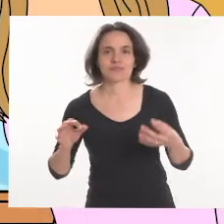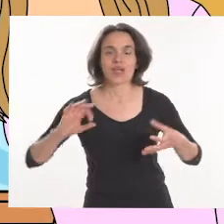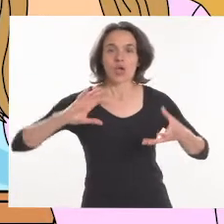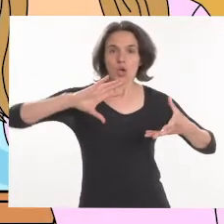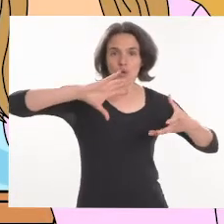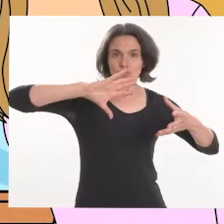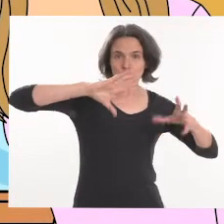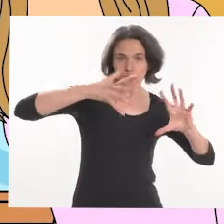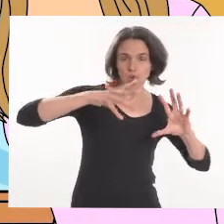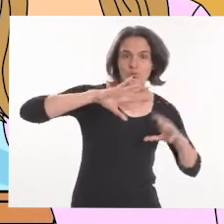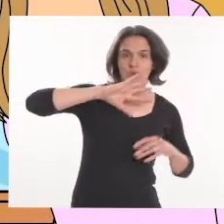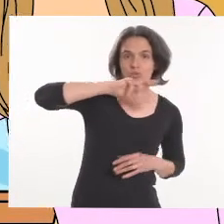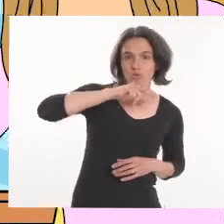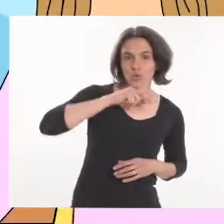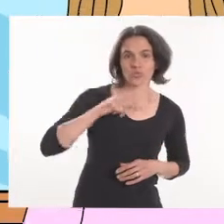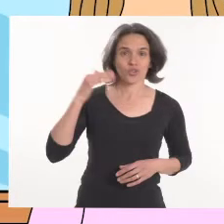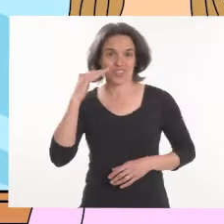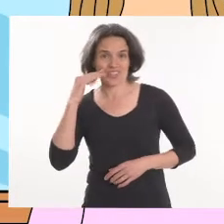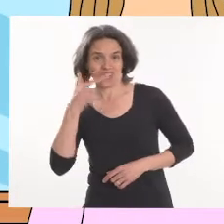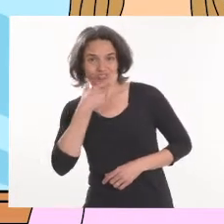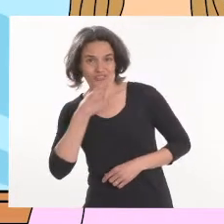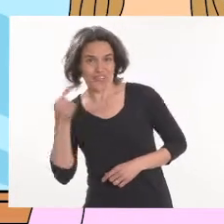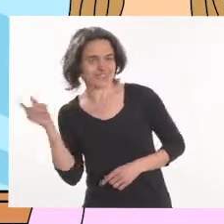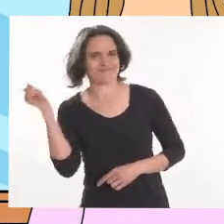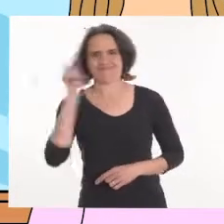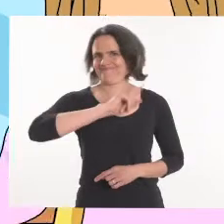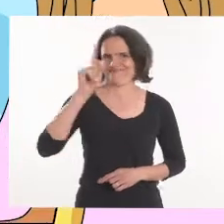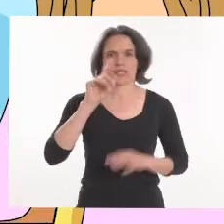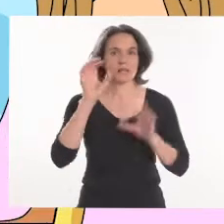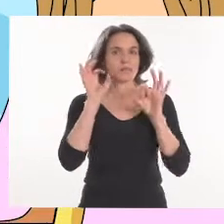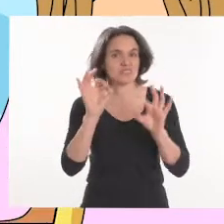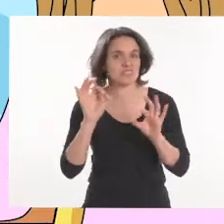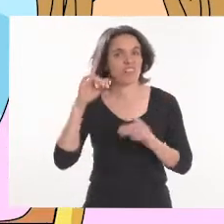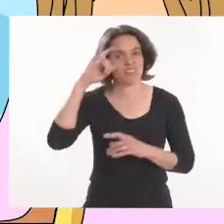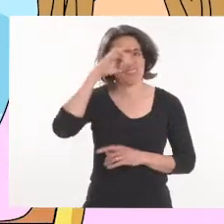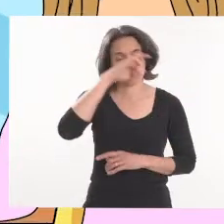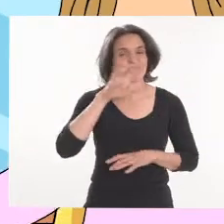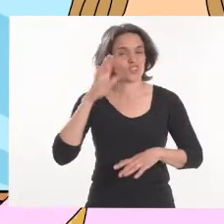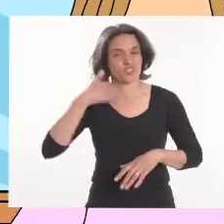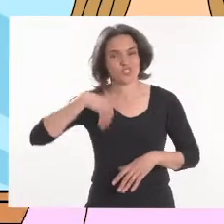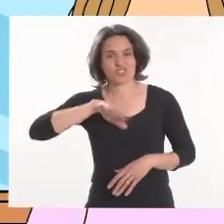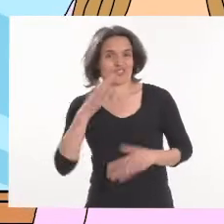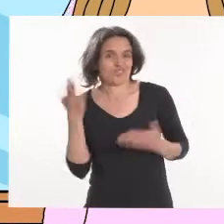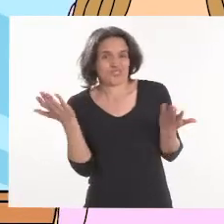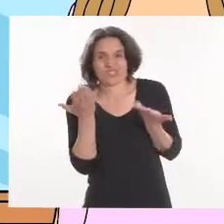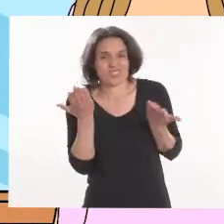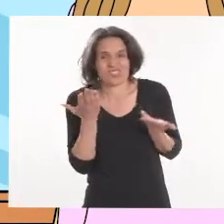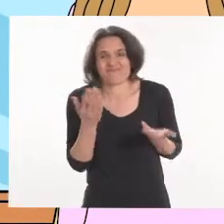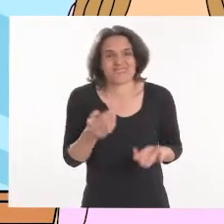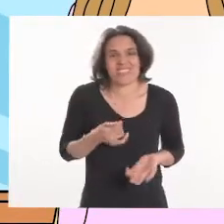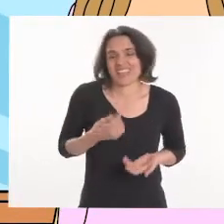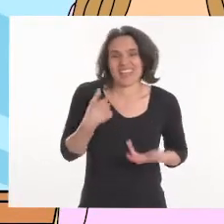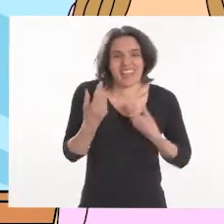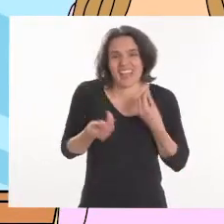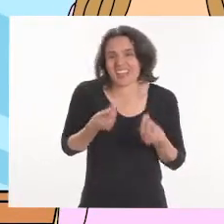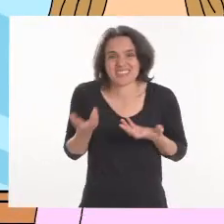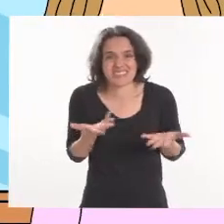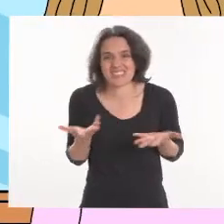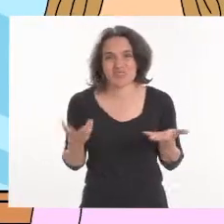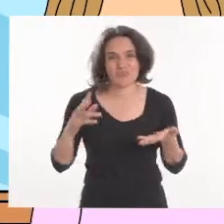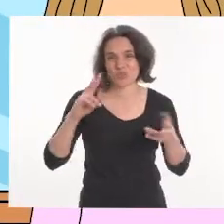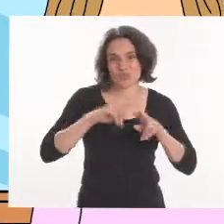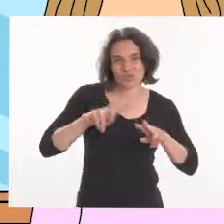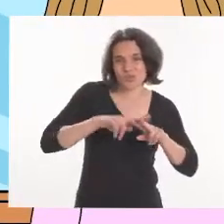No es fácil ser niño o niña en un mundo adulto, sobre todo cuando hay dificultades y no sabemos qué hacer para solucionarlas.